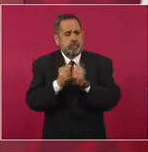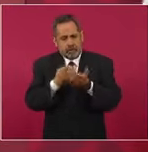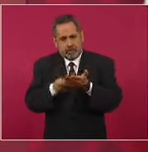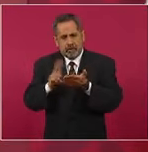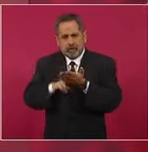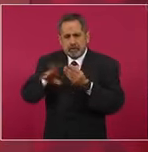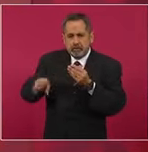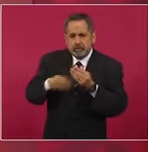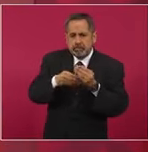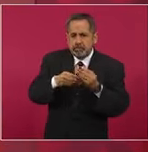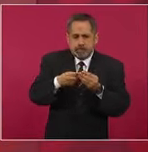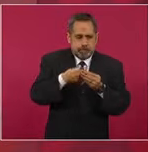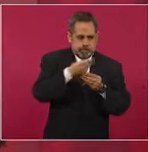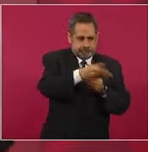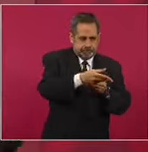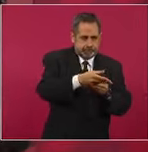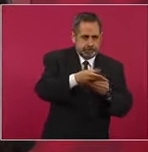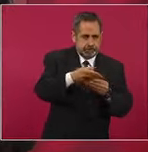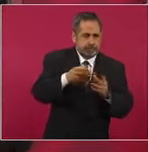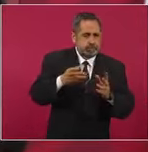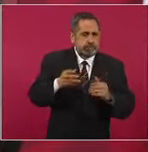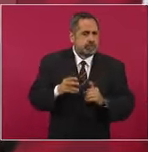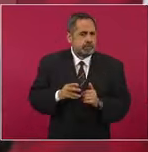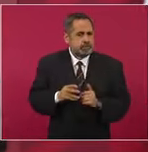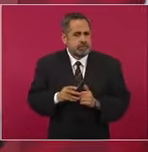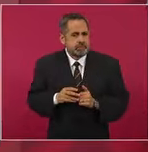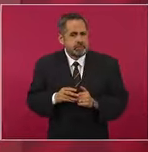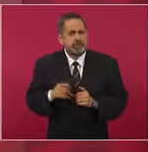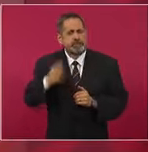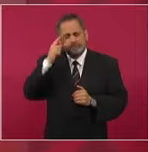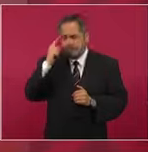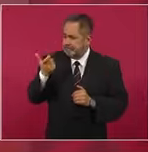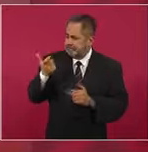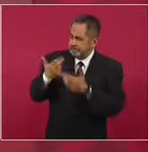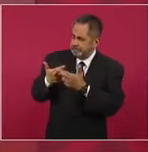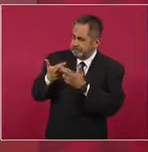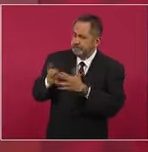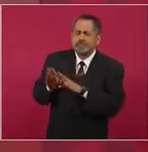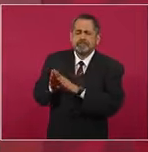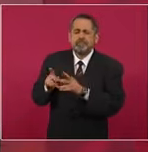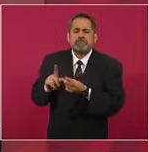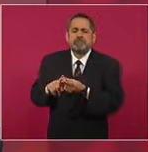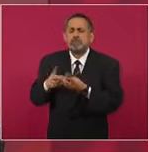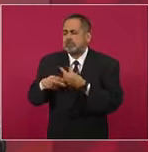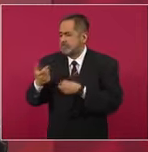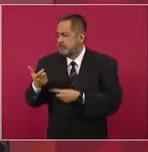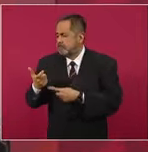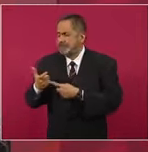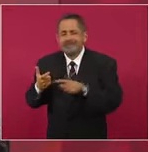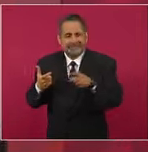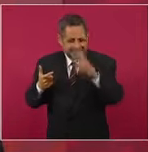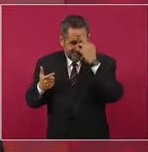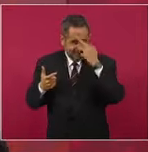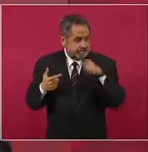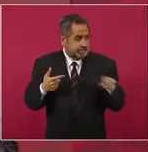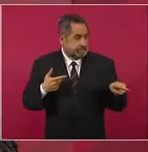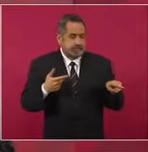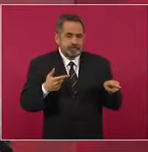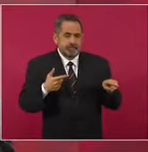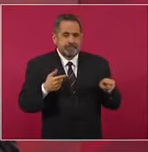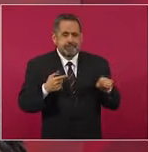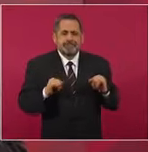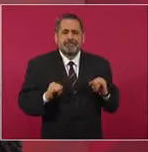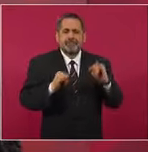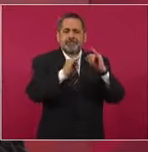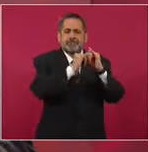es un dinero que se obtiene de los decomisos del Instituto